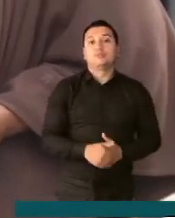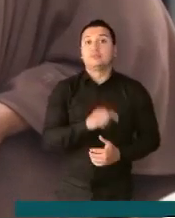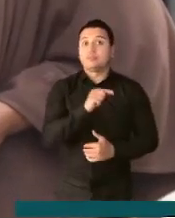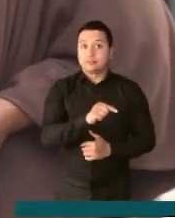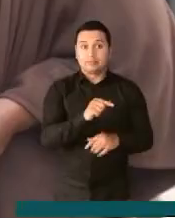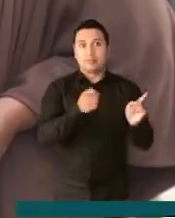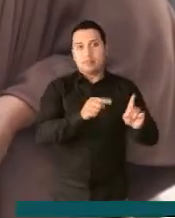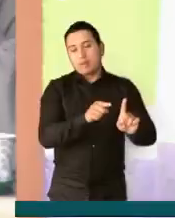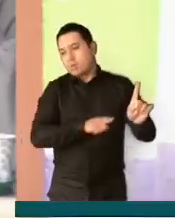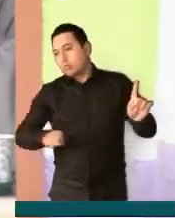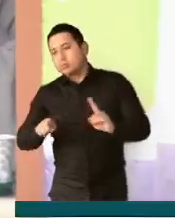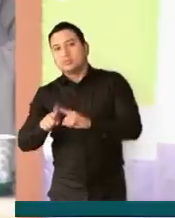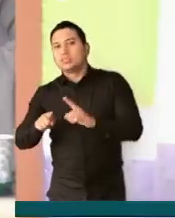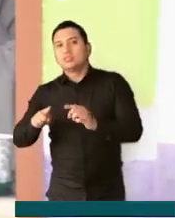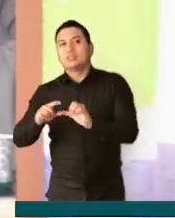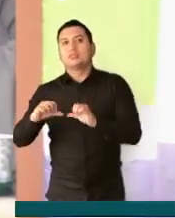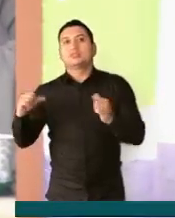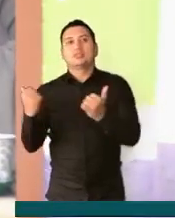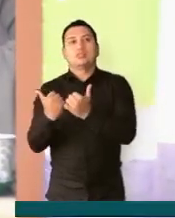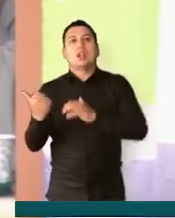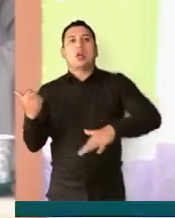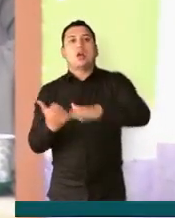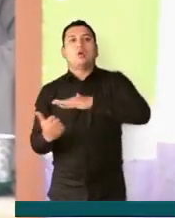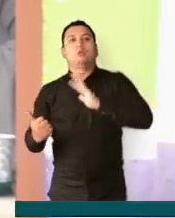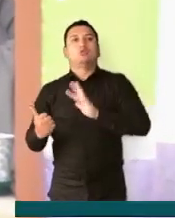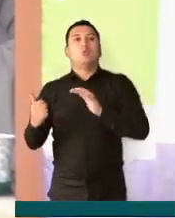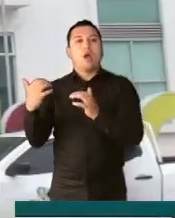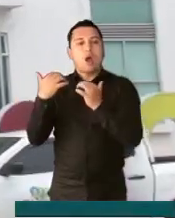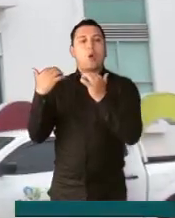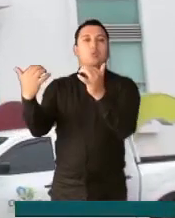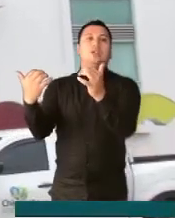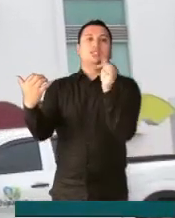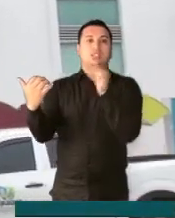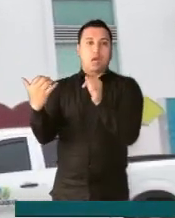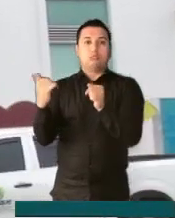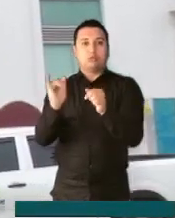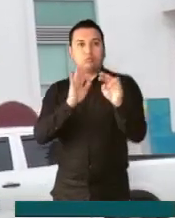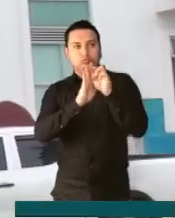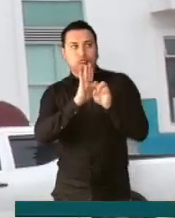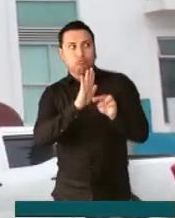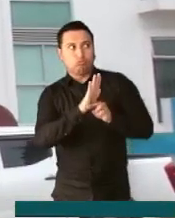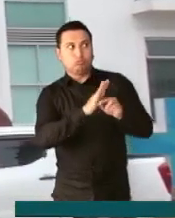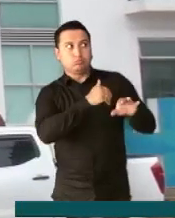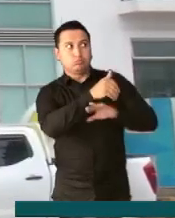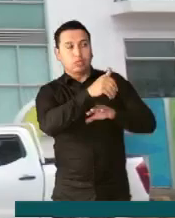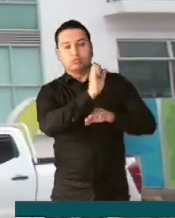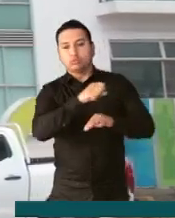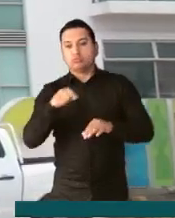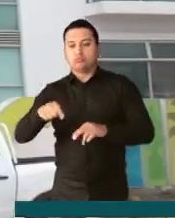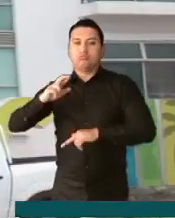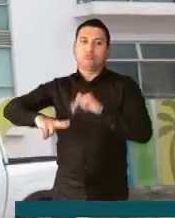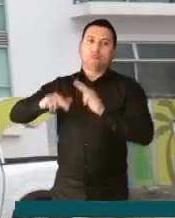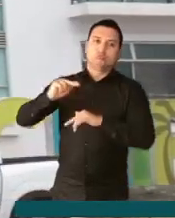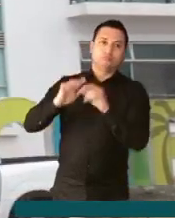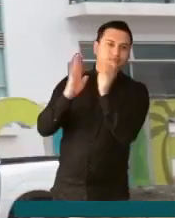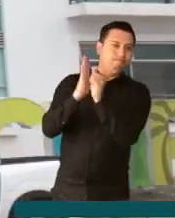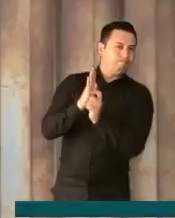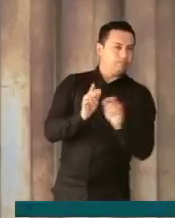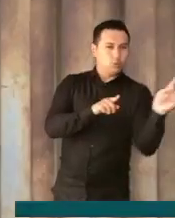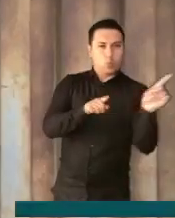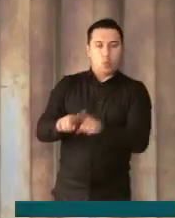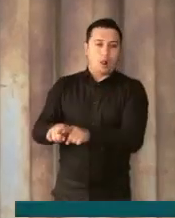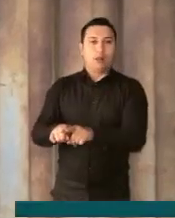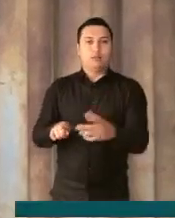lugar también habrá una sala de audiencias que cumplirá con las condiciones que exigen la rama jurisdiccional y que servirá a todos los habitantes de esta provincia.